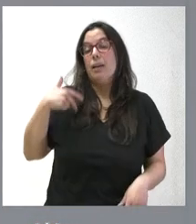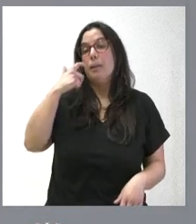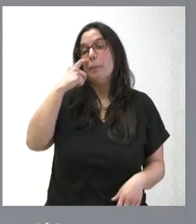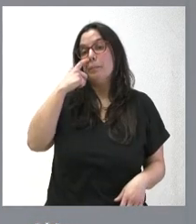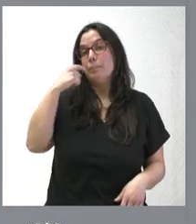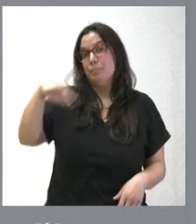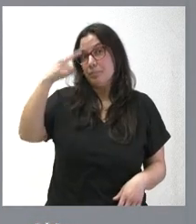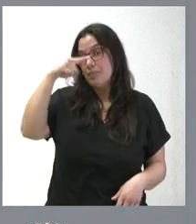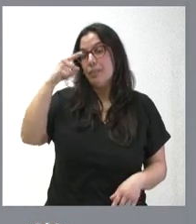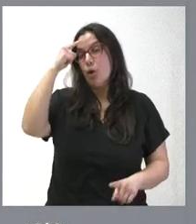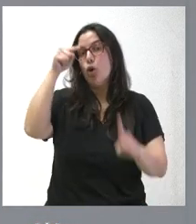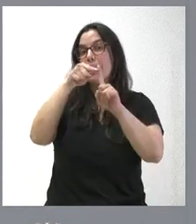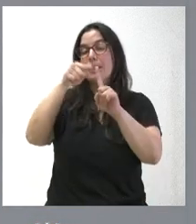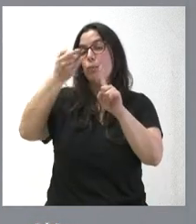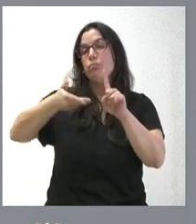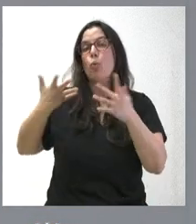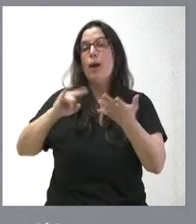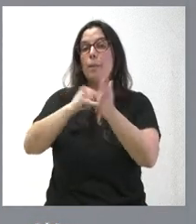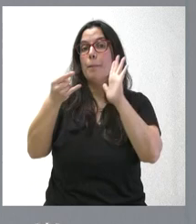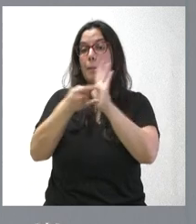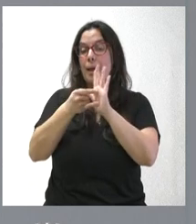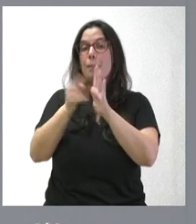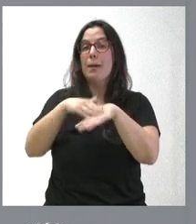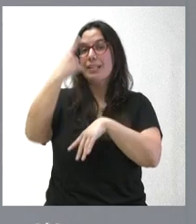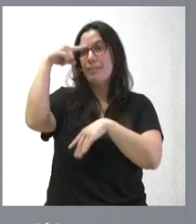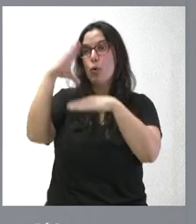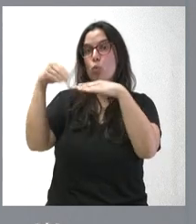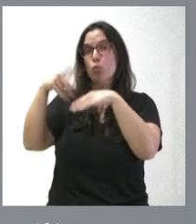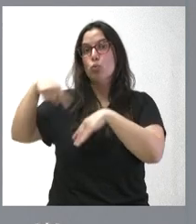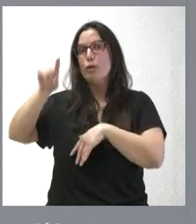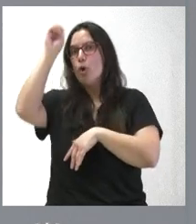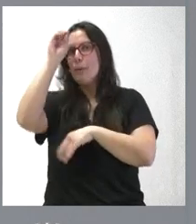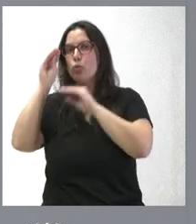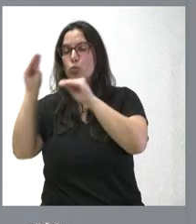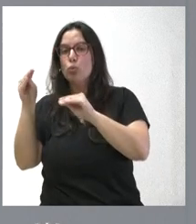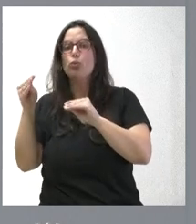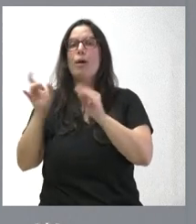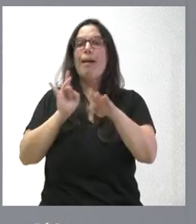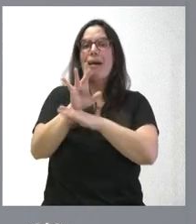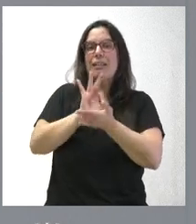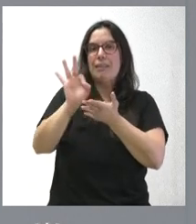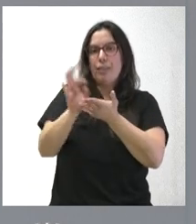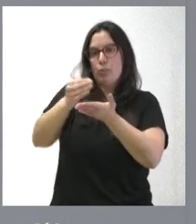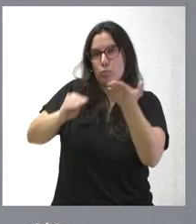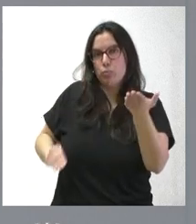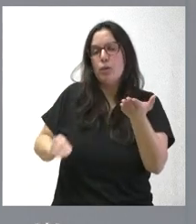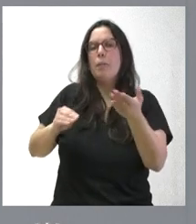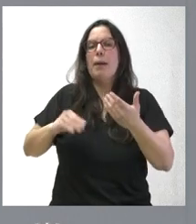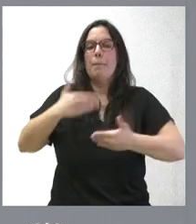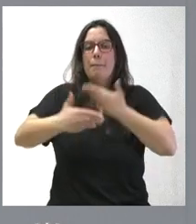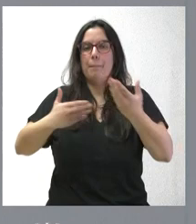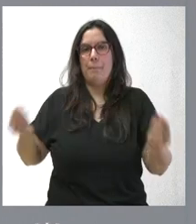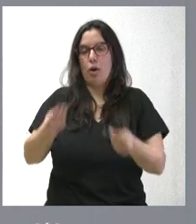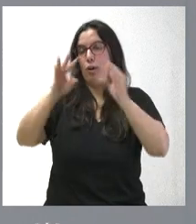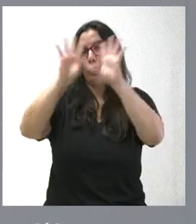fundamental de este plan es conocer la satisfacción de los usuarios, introducir cartas de servicios y proceder a la mejora. Por tanto, en resumen